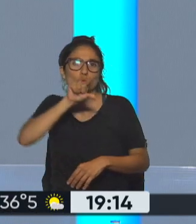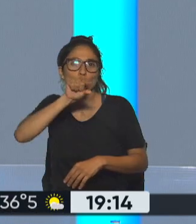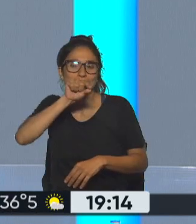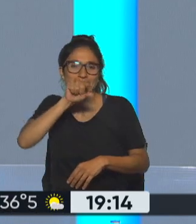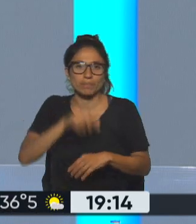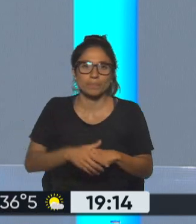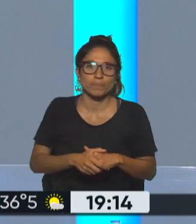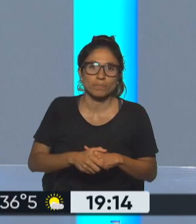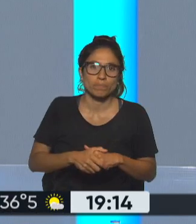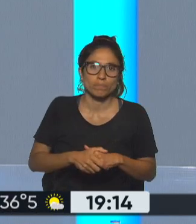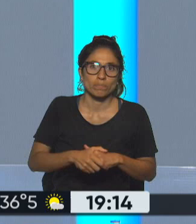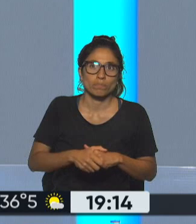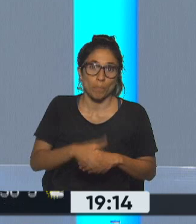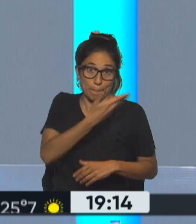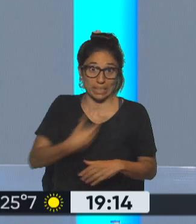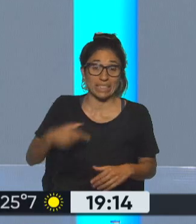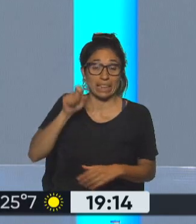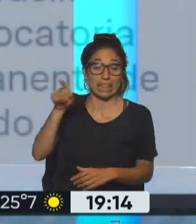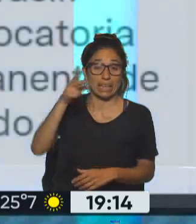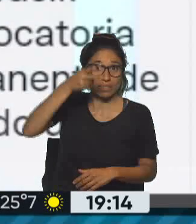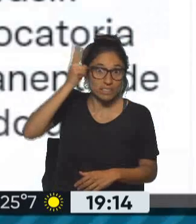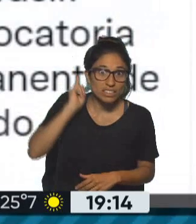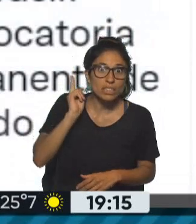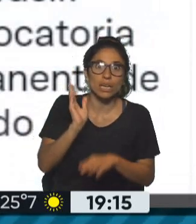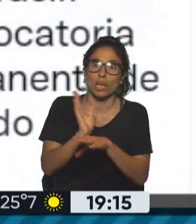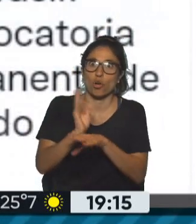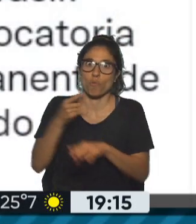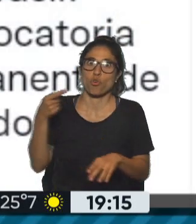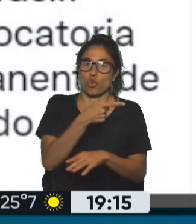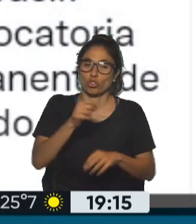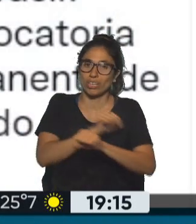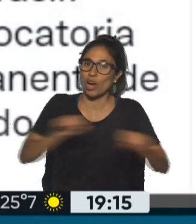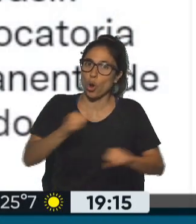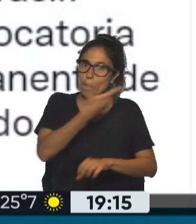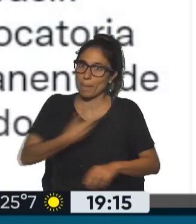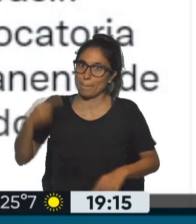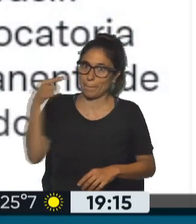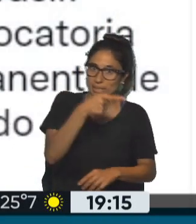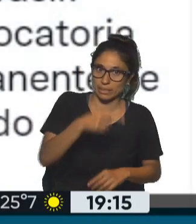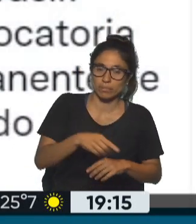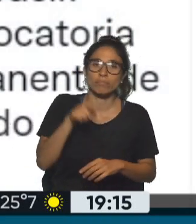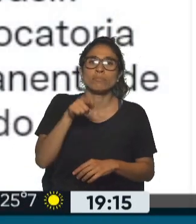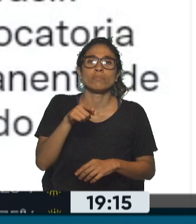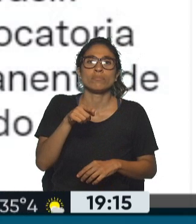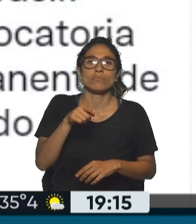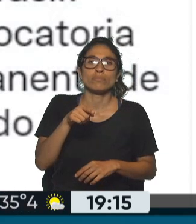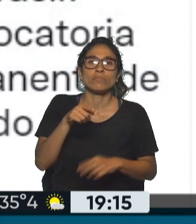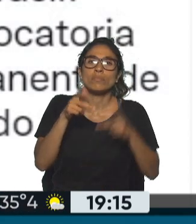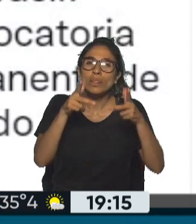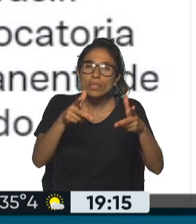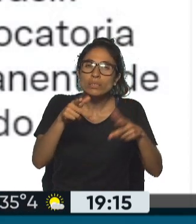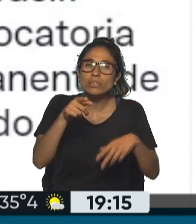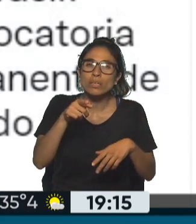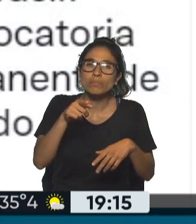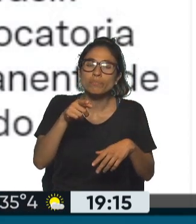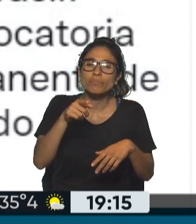justamente en condenar este intento de golpe de Estado en Brasil ahí estamos viendo Boric dice Chile rechaza la